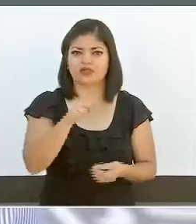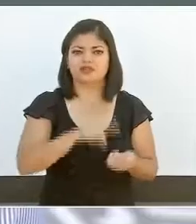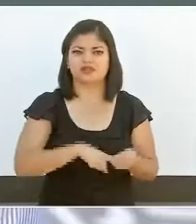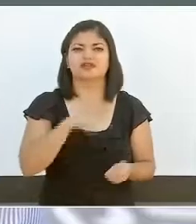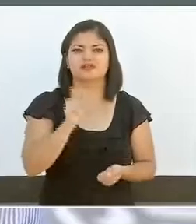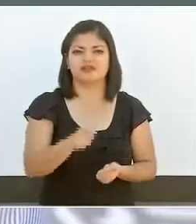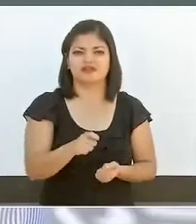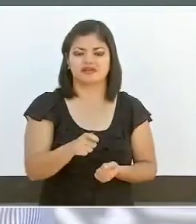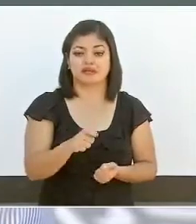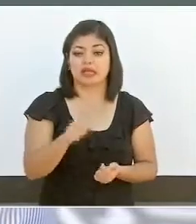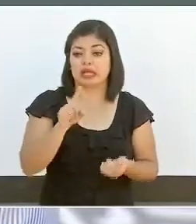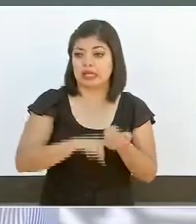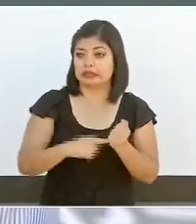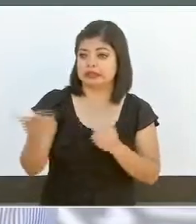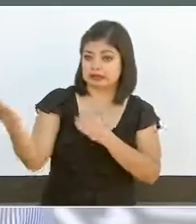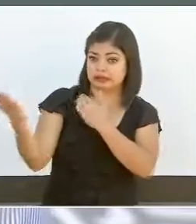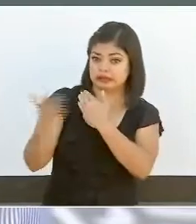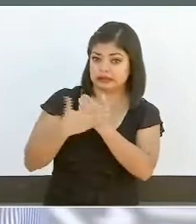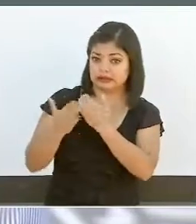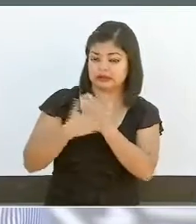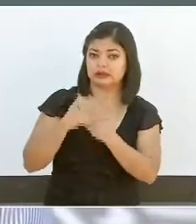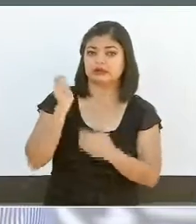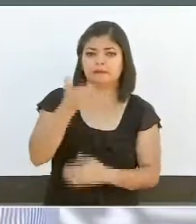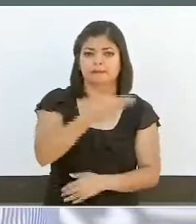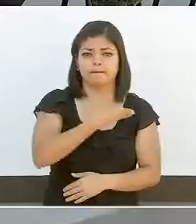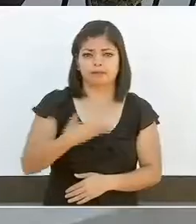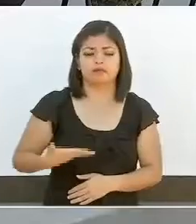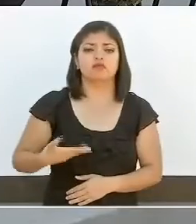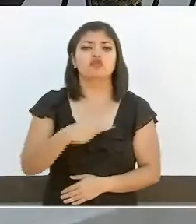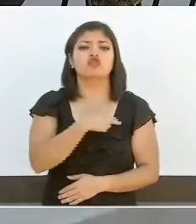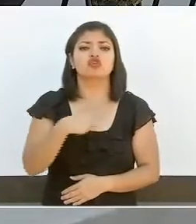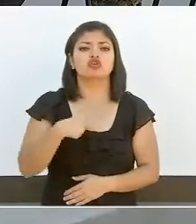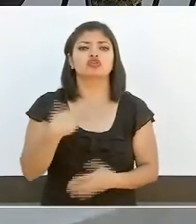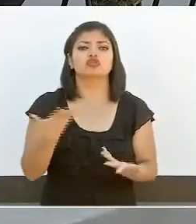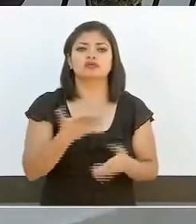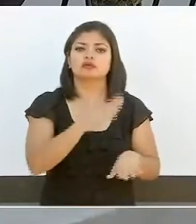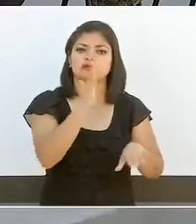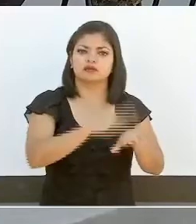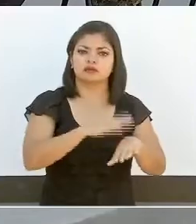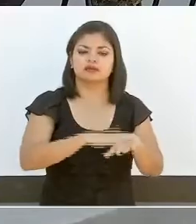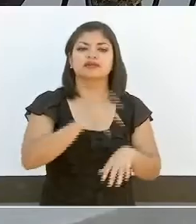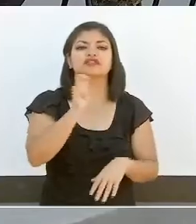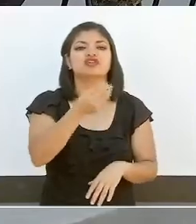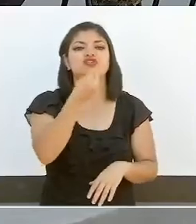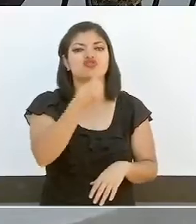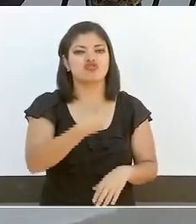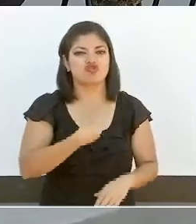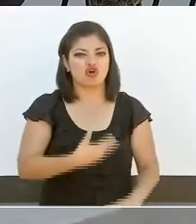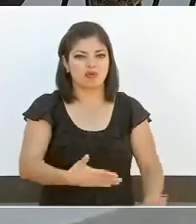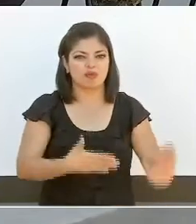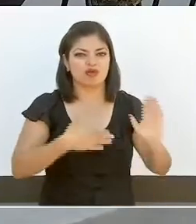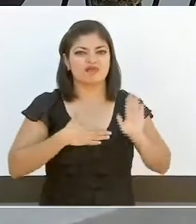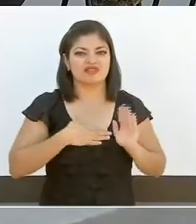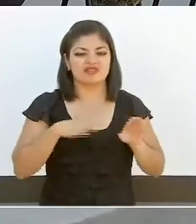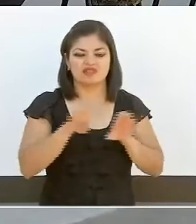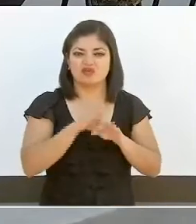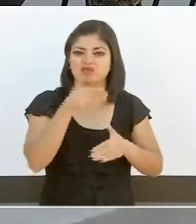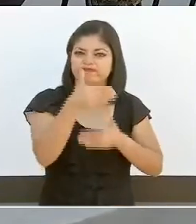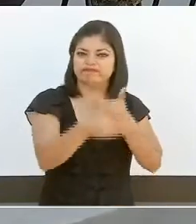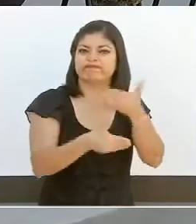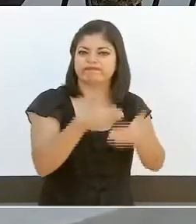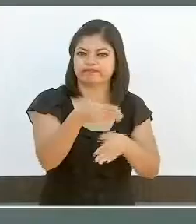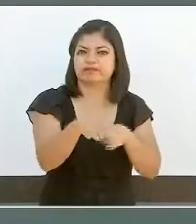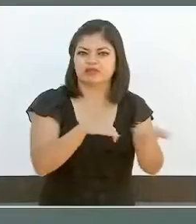instrucción del presidente, llamamos la atención sobre los contratos leoninos que significaban una carga excesiva